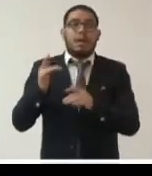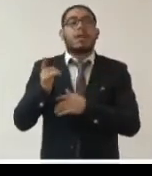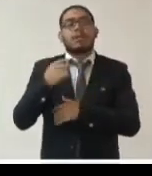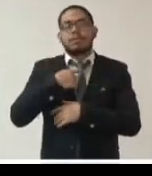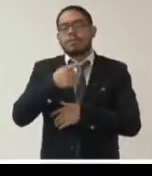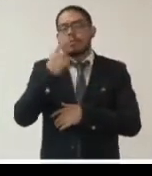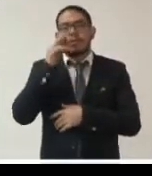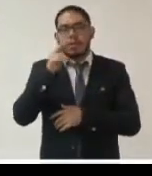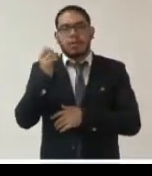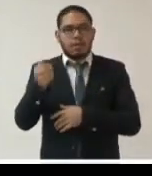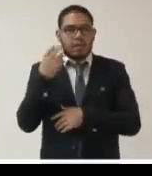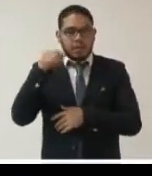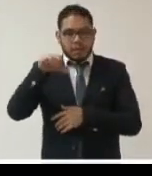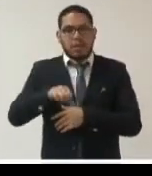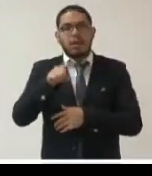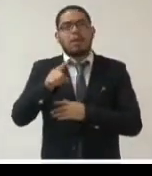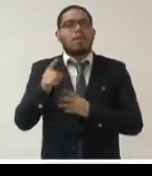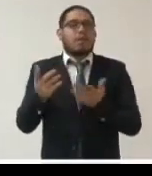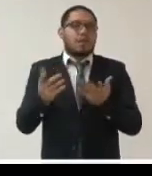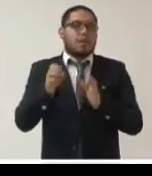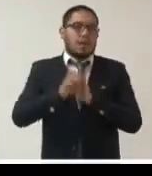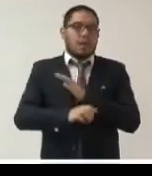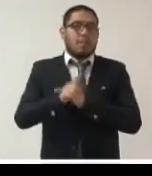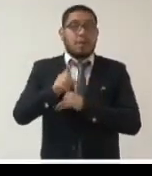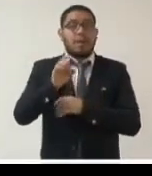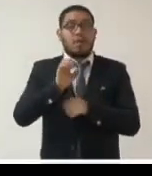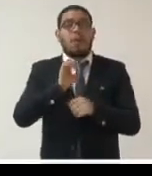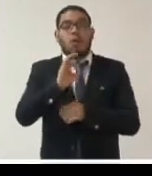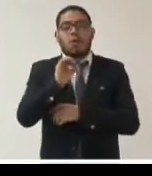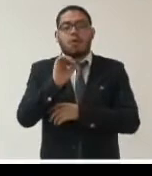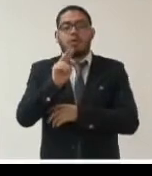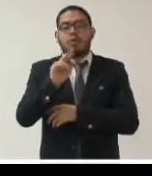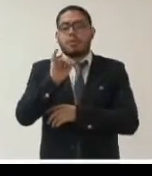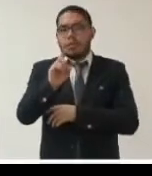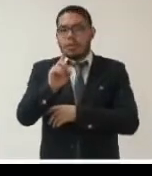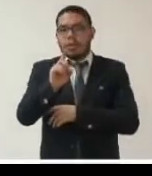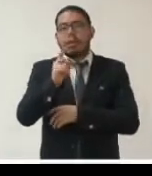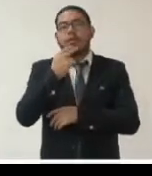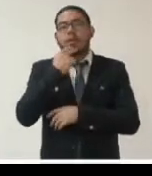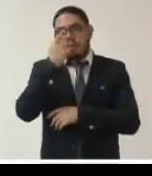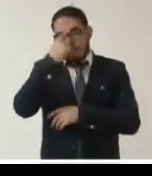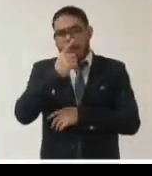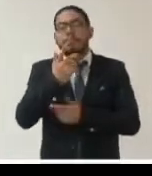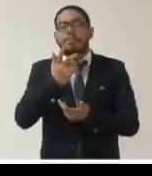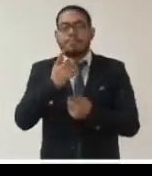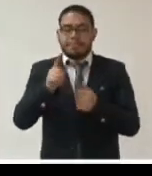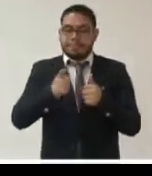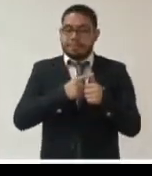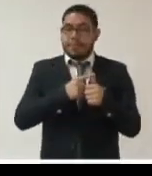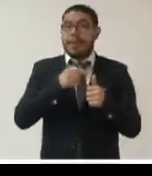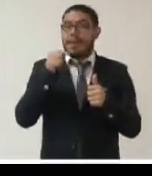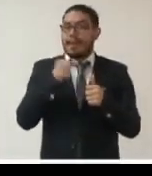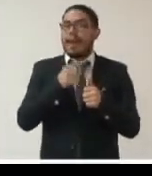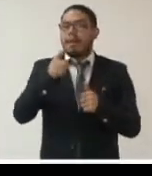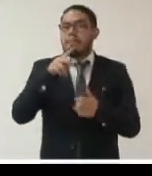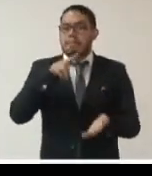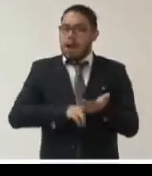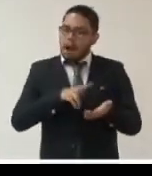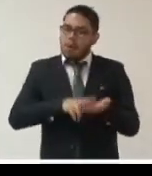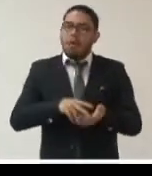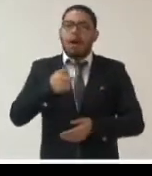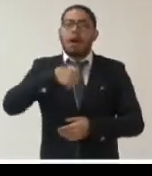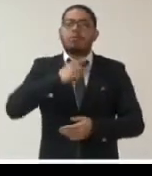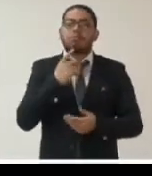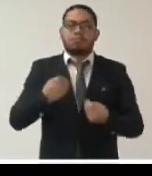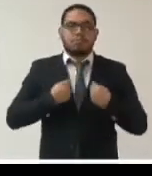de eso el COVID puede servir entre otras cosas primero para que valoremos lo importante yo siempre digo en las conferencias